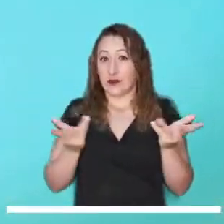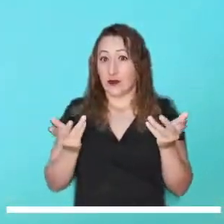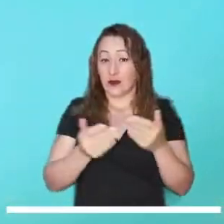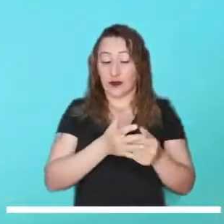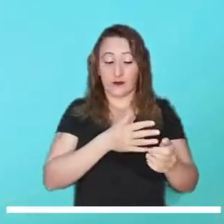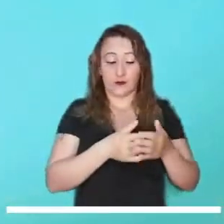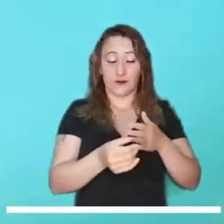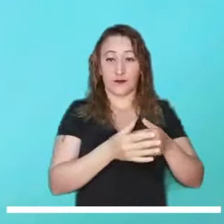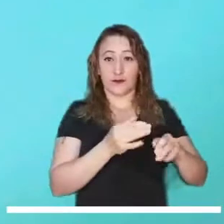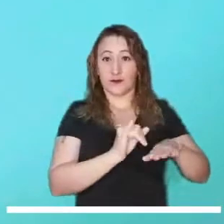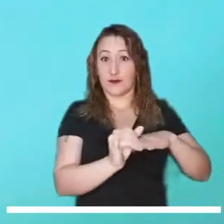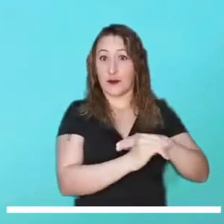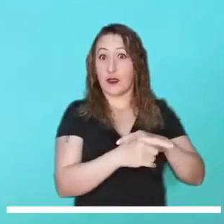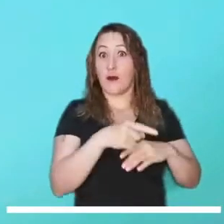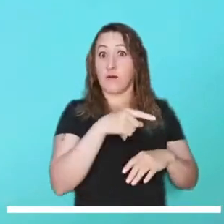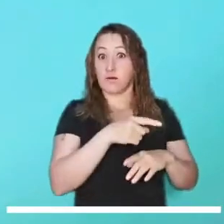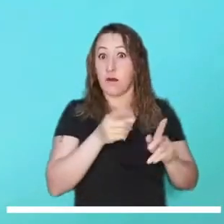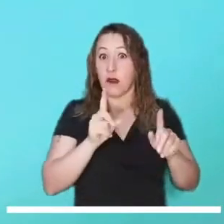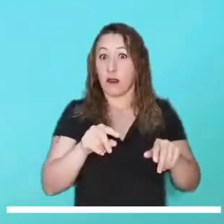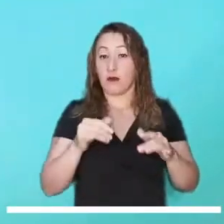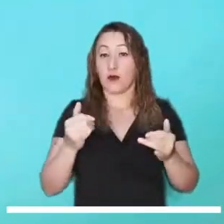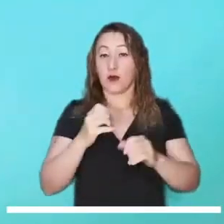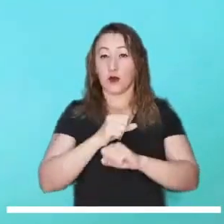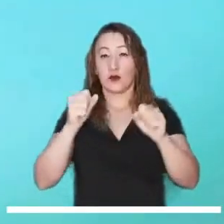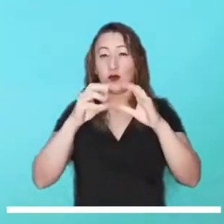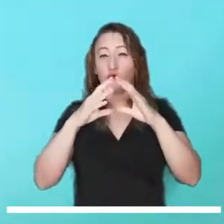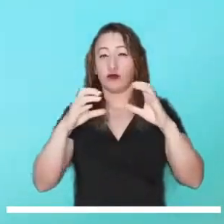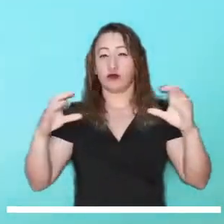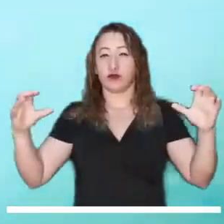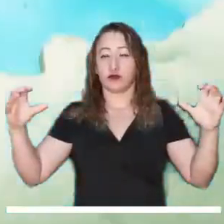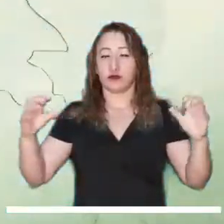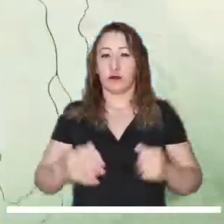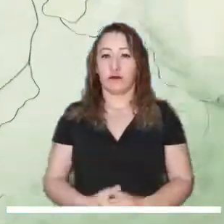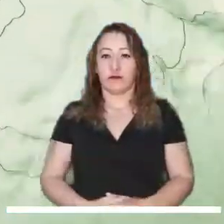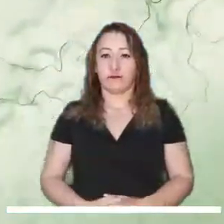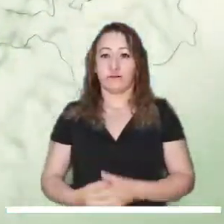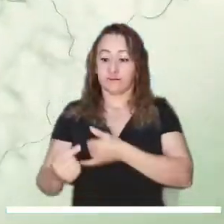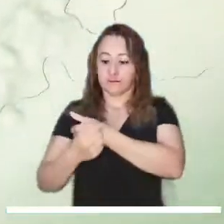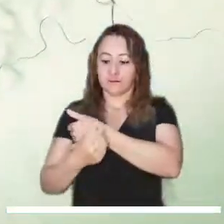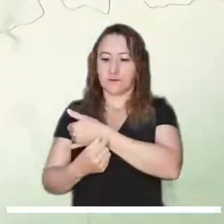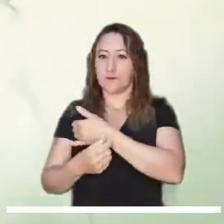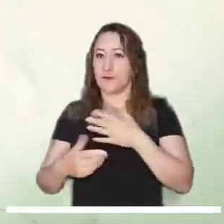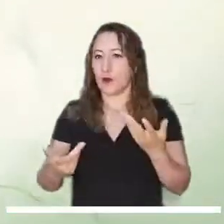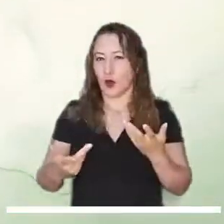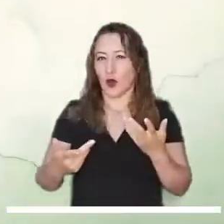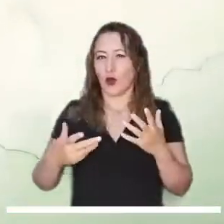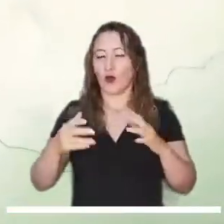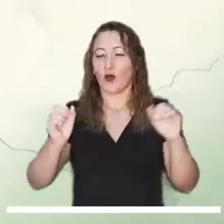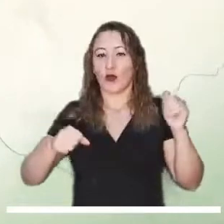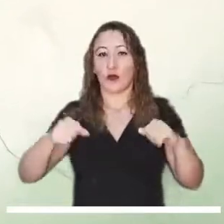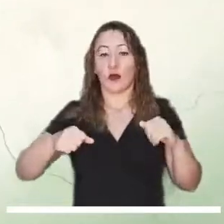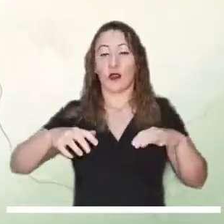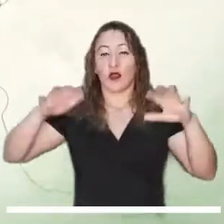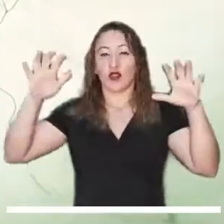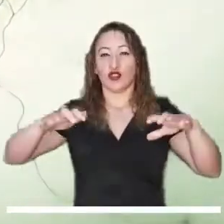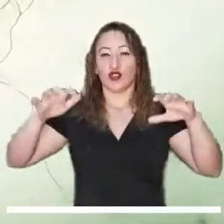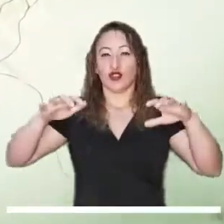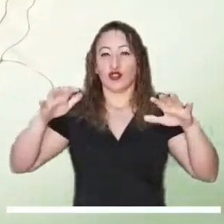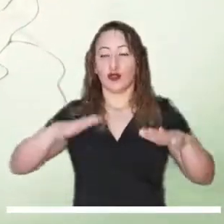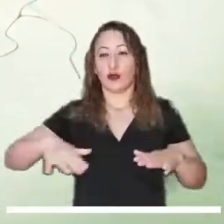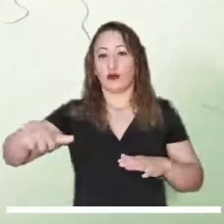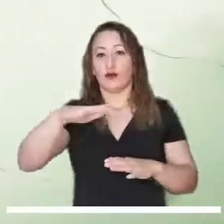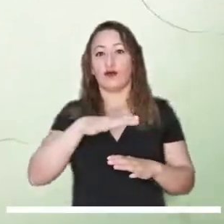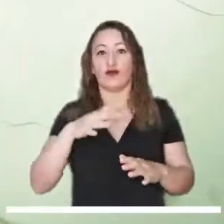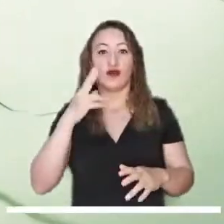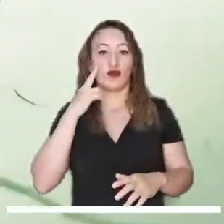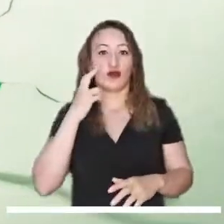Alta probabilidad de lluvias se anticipa en San Andrés y Providencia donde además se espera una mañana nublada. En el Pacífico se esperan